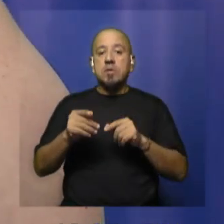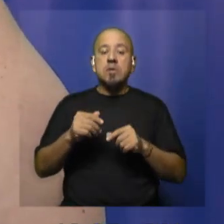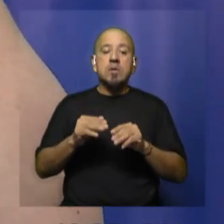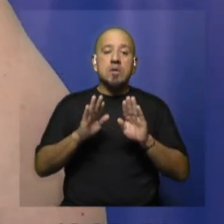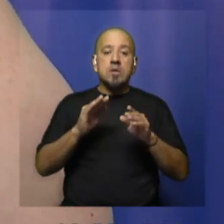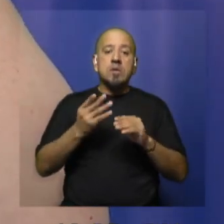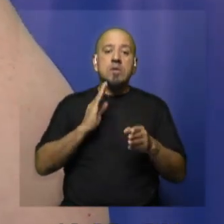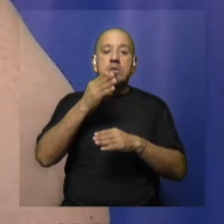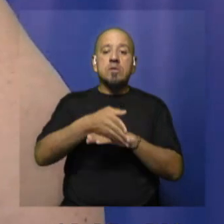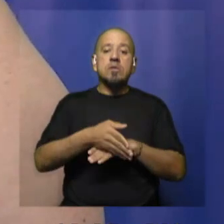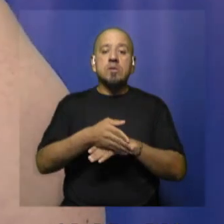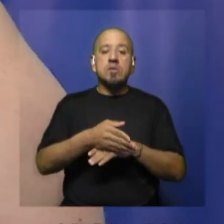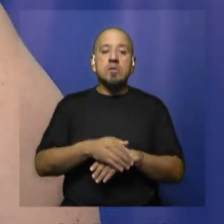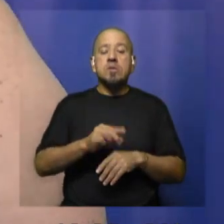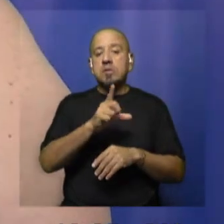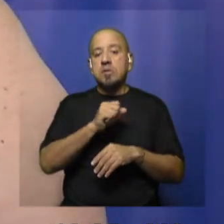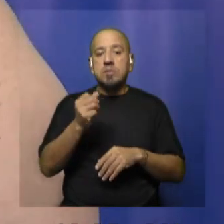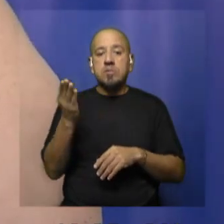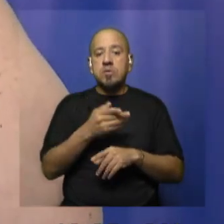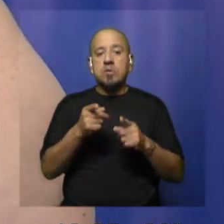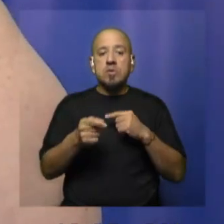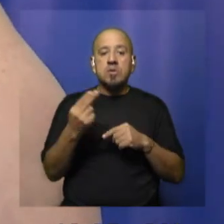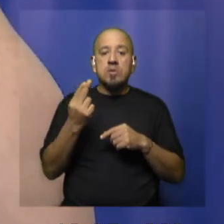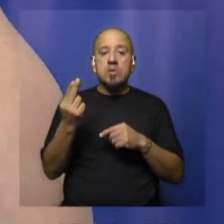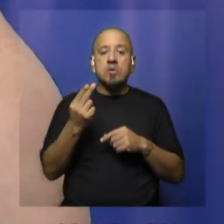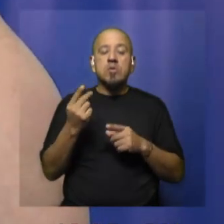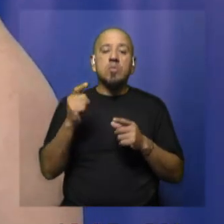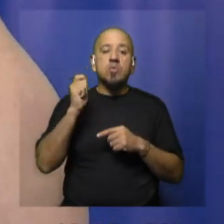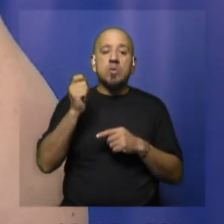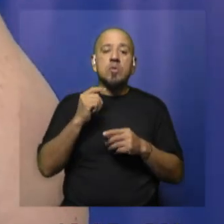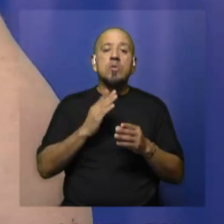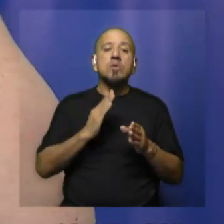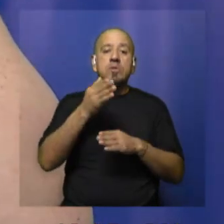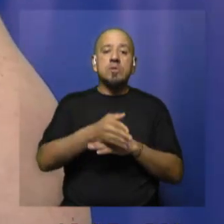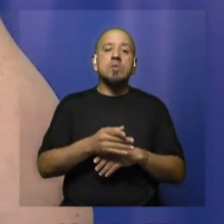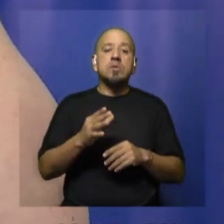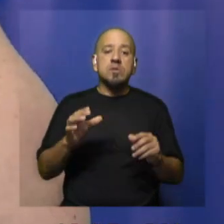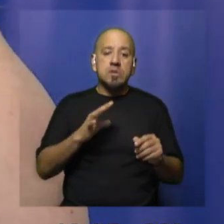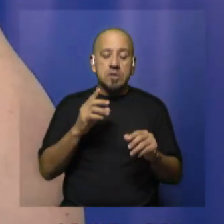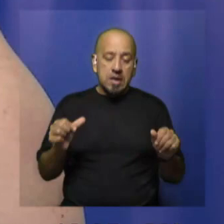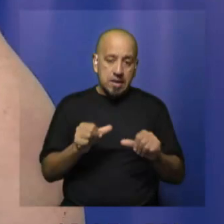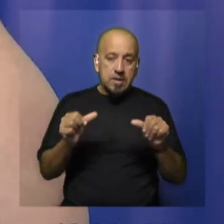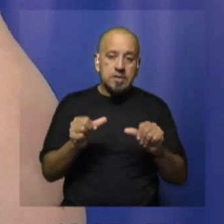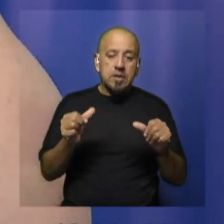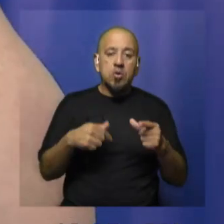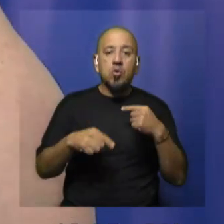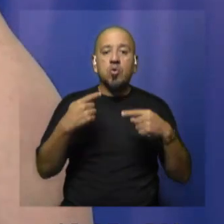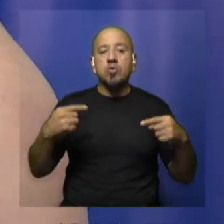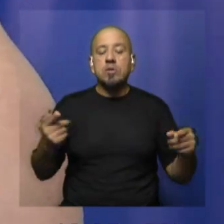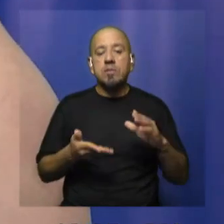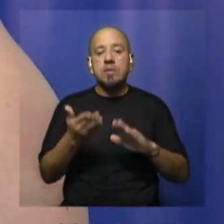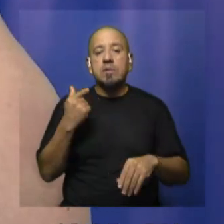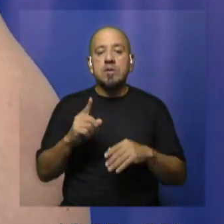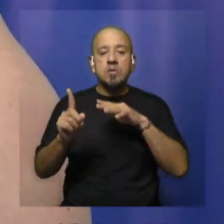tenga accesibilidad universal, con baños públicos accesibles. Y creo que se vienen generando un montón de herramientas para lograr cada vez más